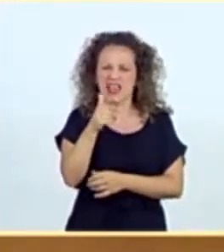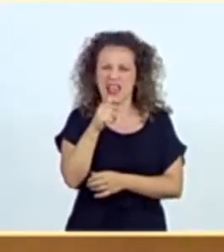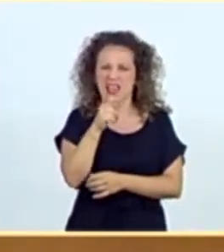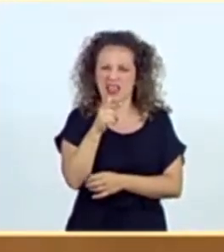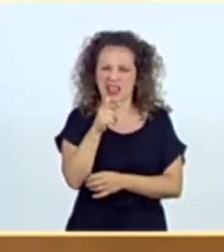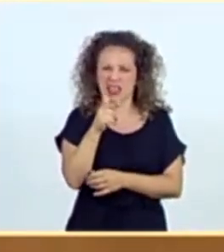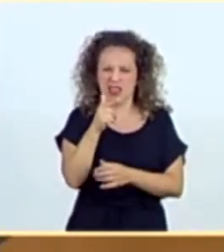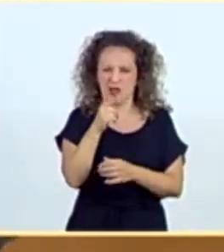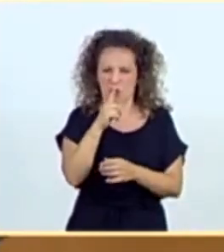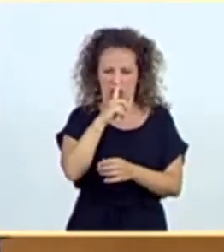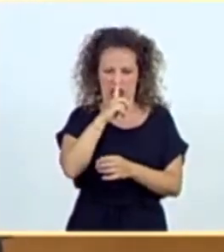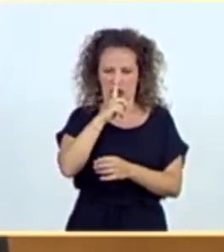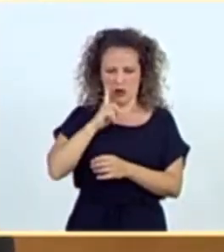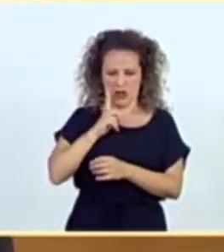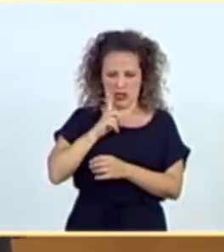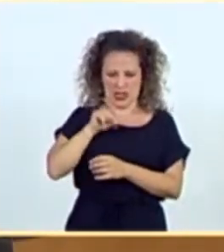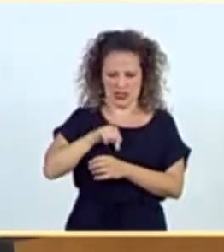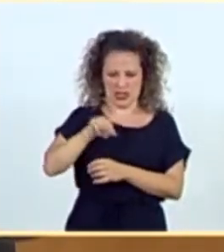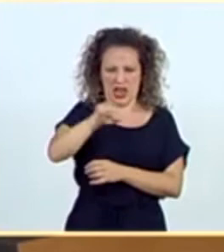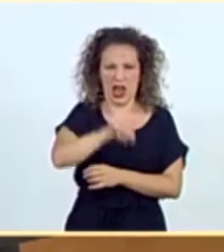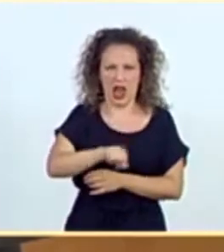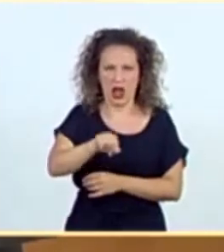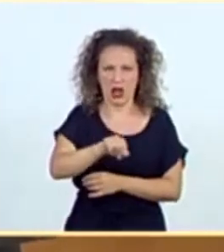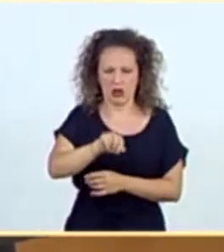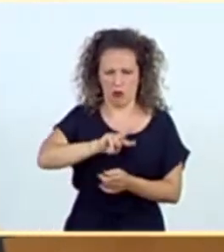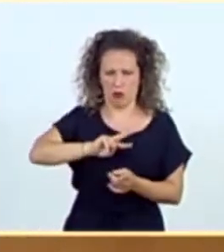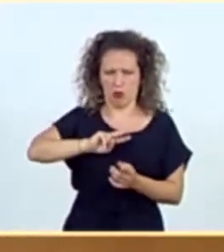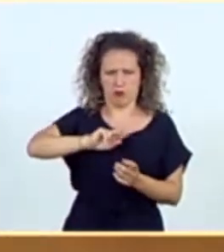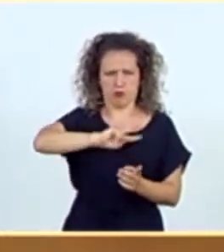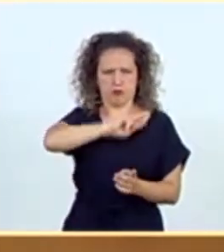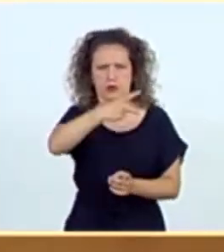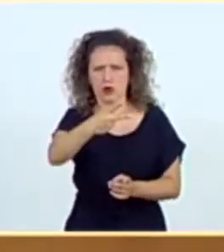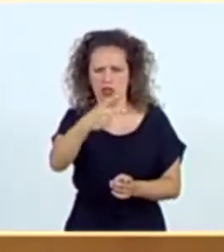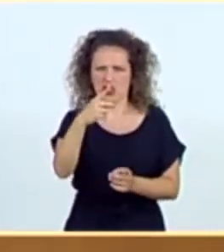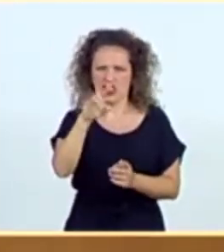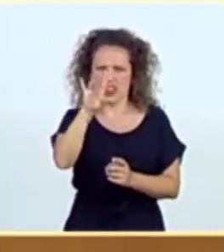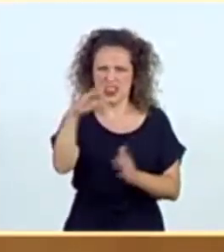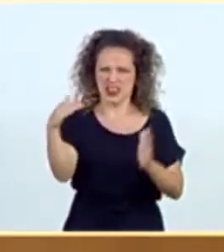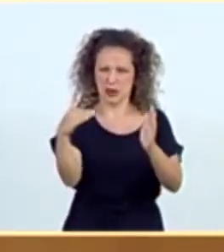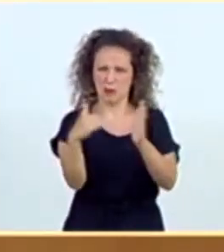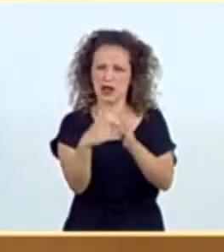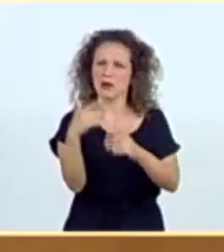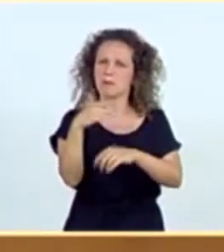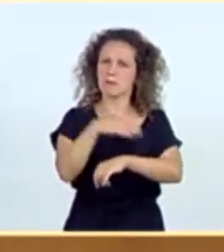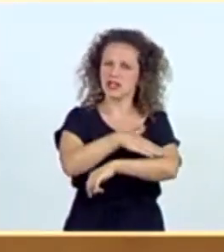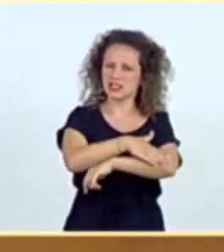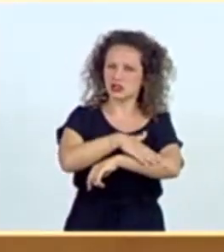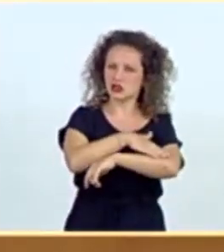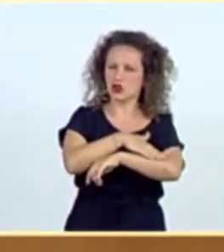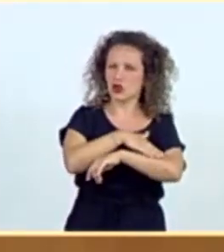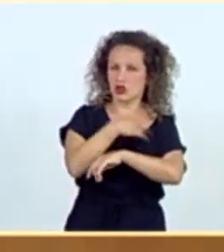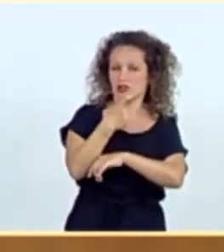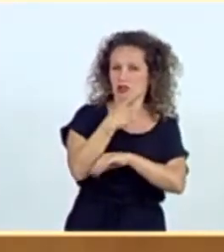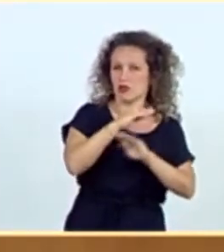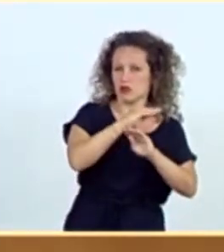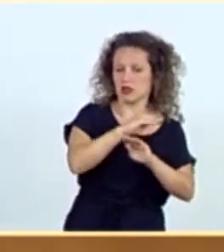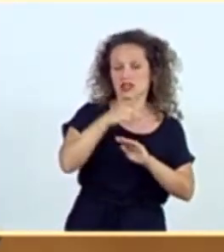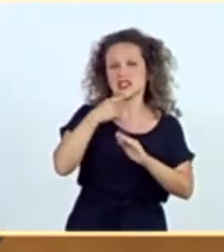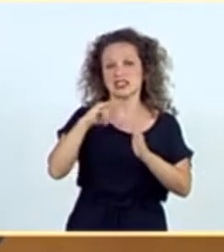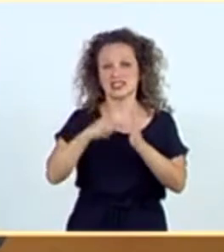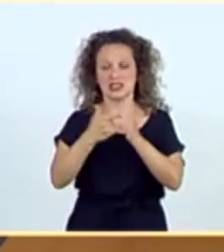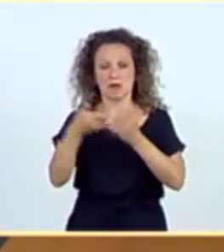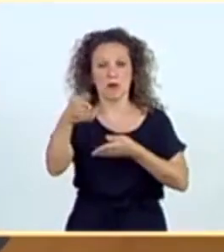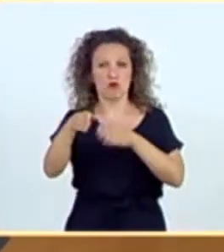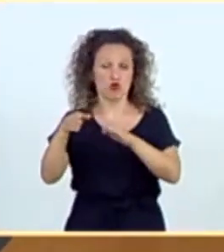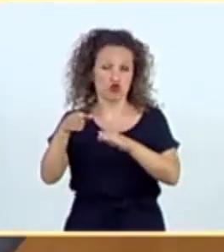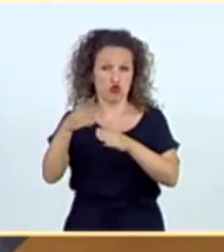mortalidad de un año a otro en esa cifra de 15.000, que difiere entre los datos que da su ministerio y los datos que el sistema de monitorización mortuaria nos